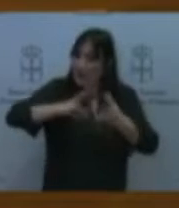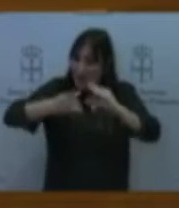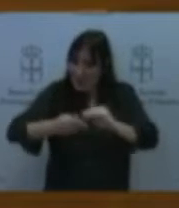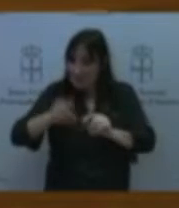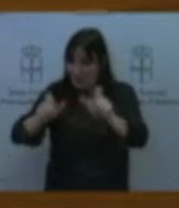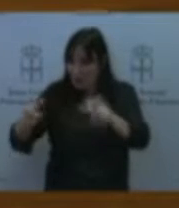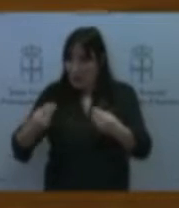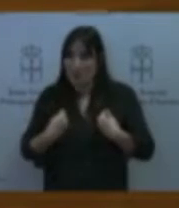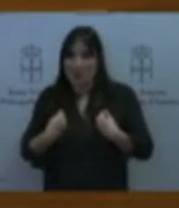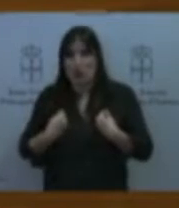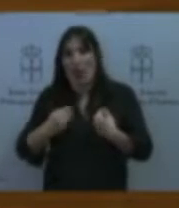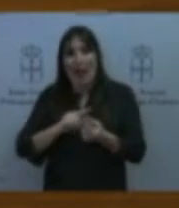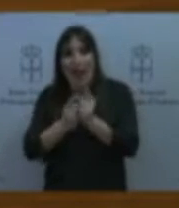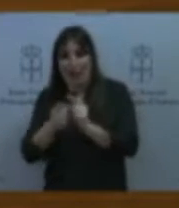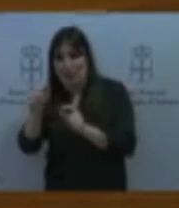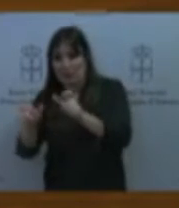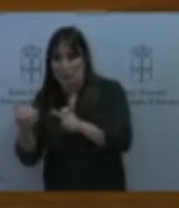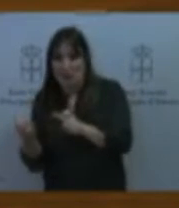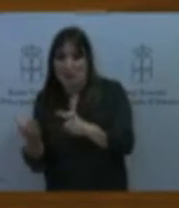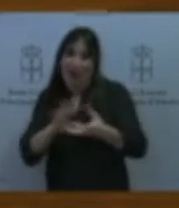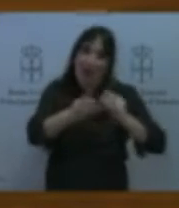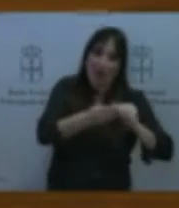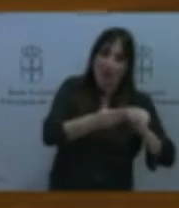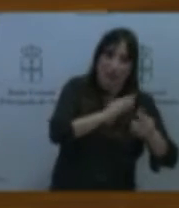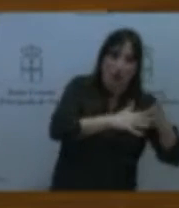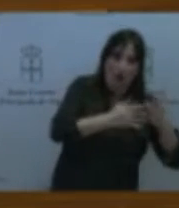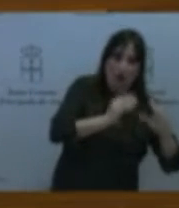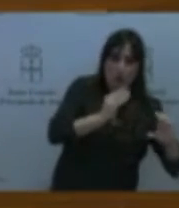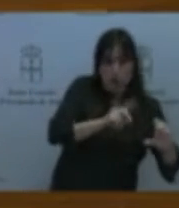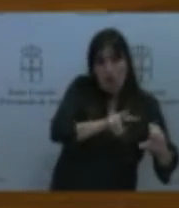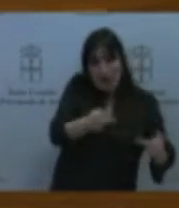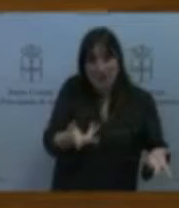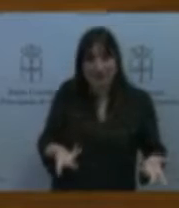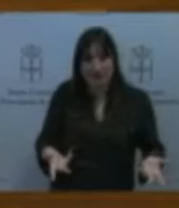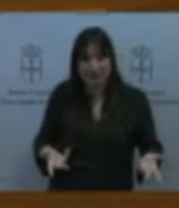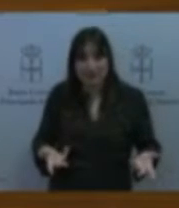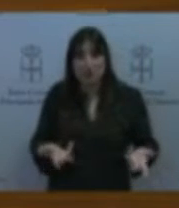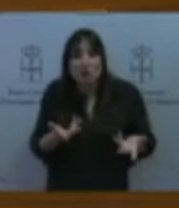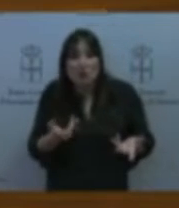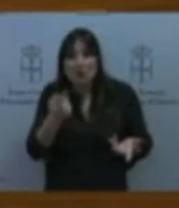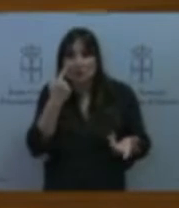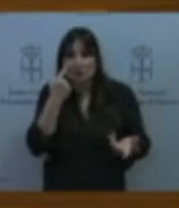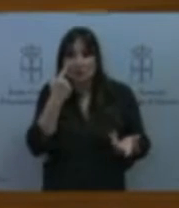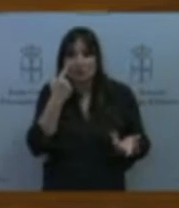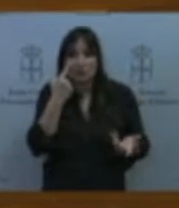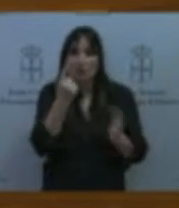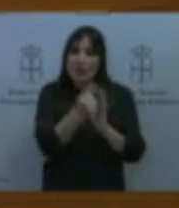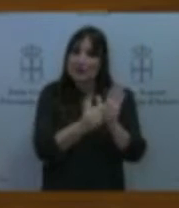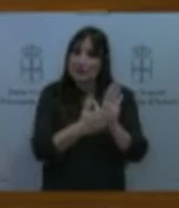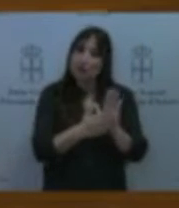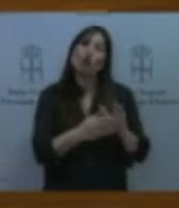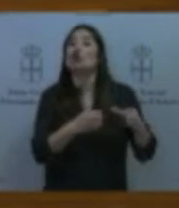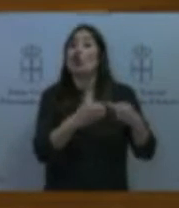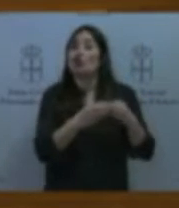transporte público pues nos encontramos con que los datos que facilita el consorcio de transportes a través de la alcaldía no cuadran